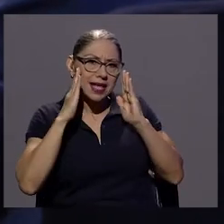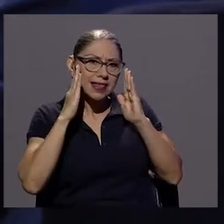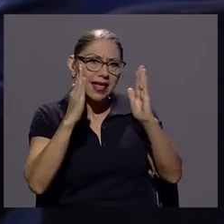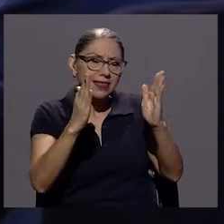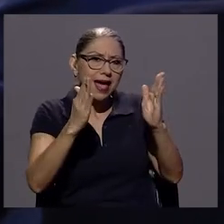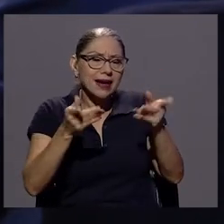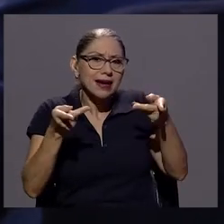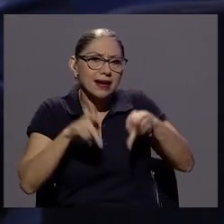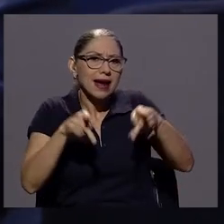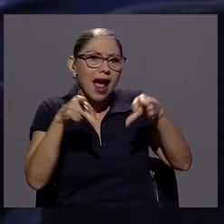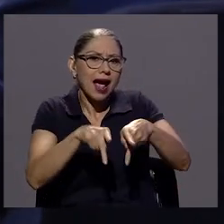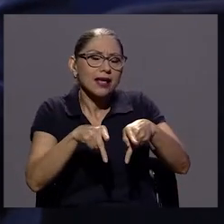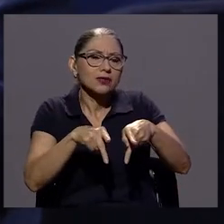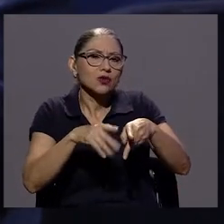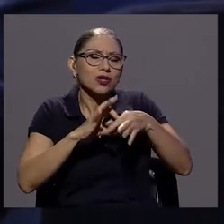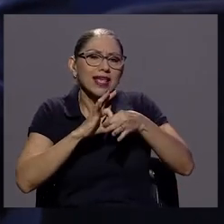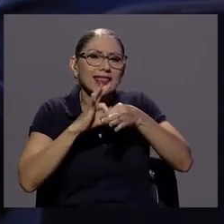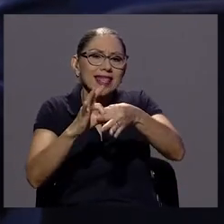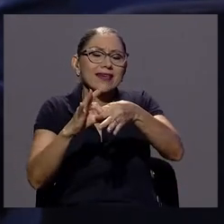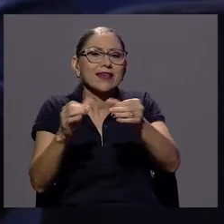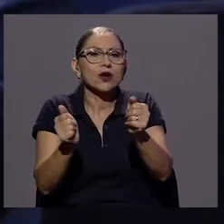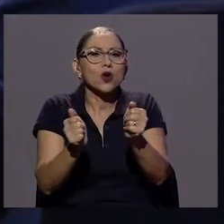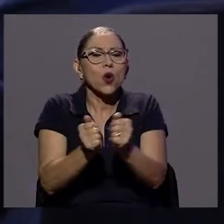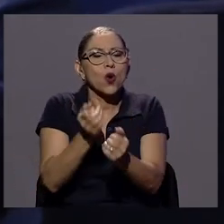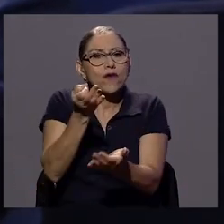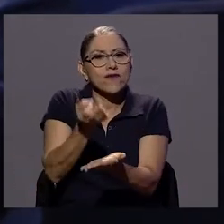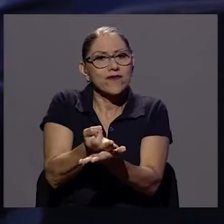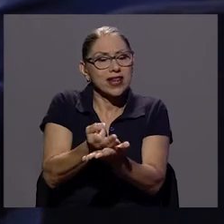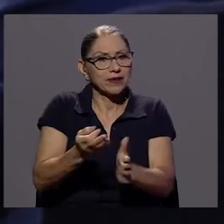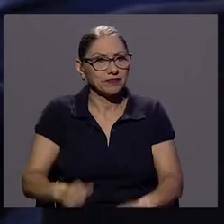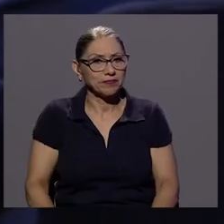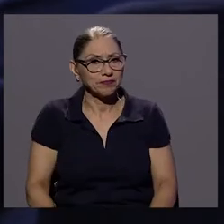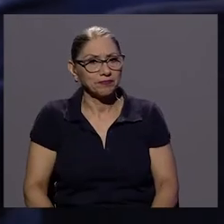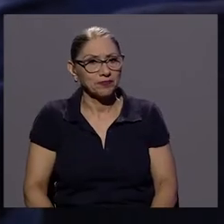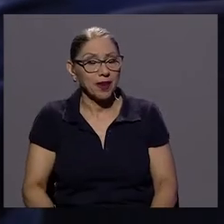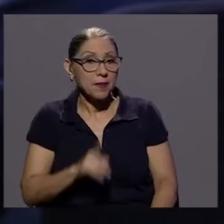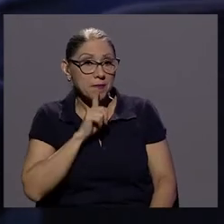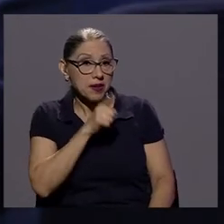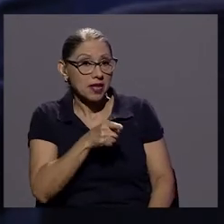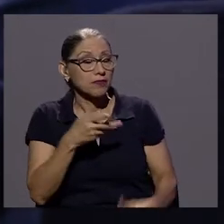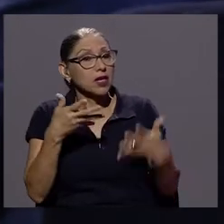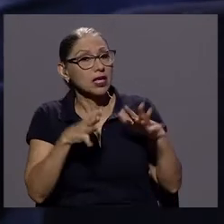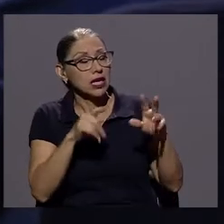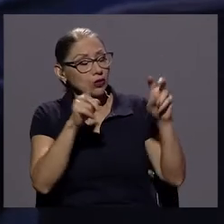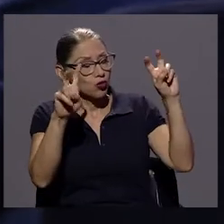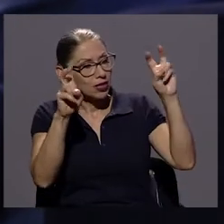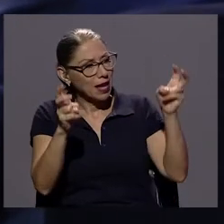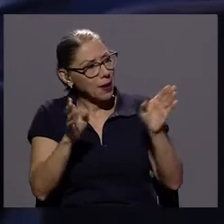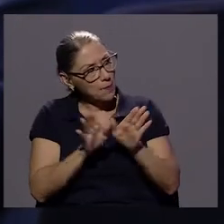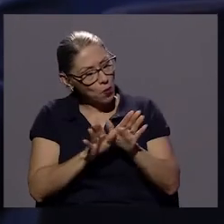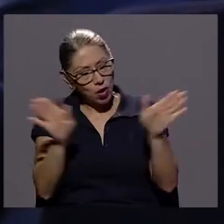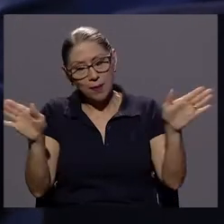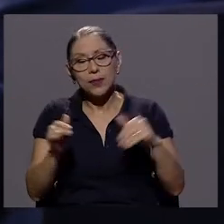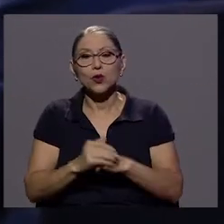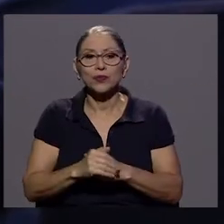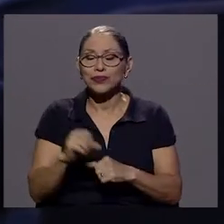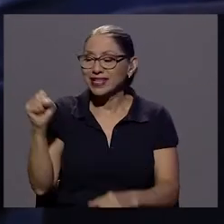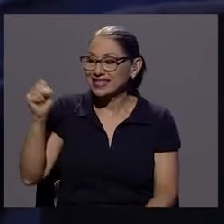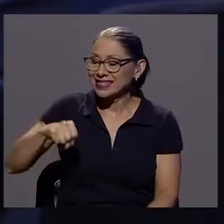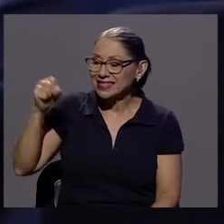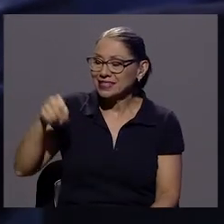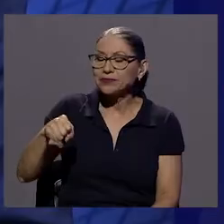que tienen que ver solamente con asuntos financieros, que por sí ya es un tema muy, pero muy amplio.